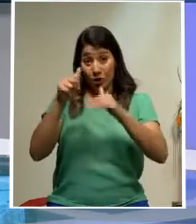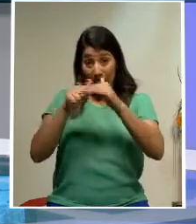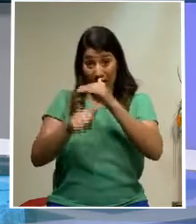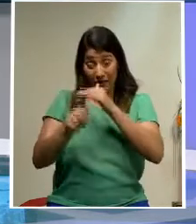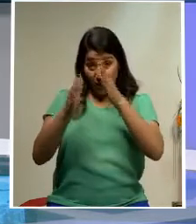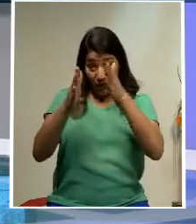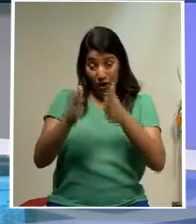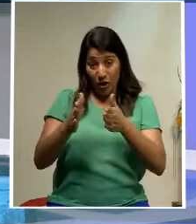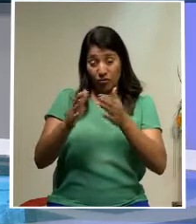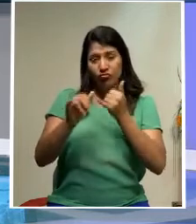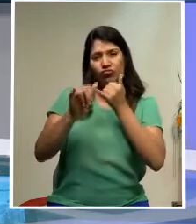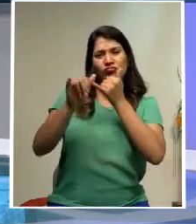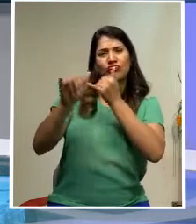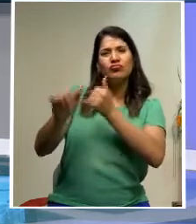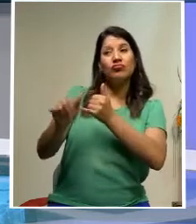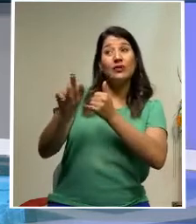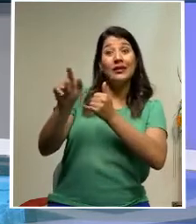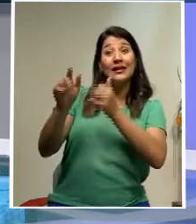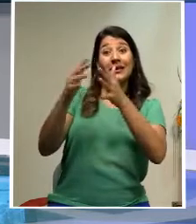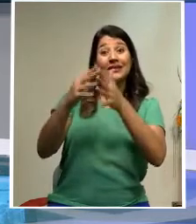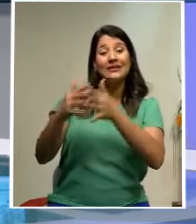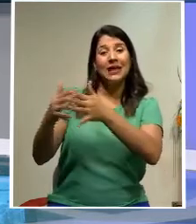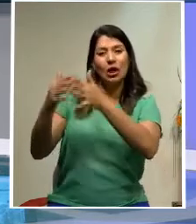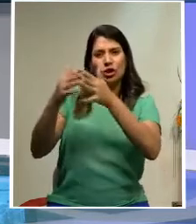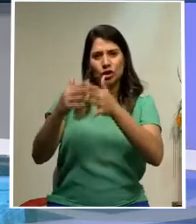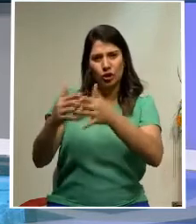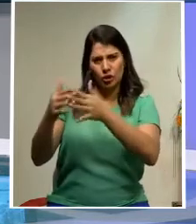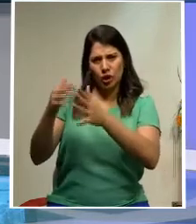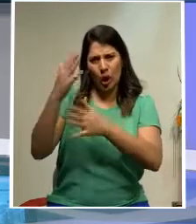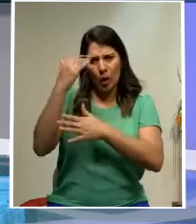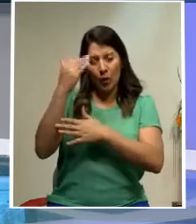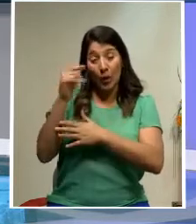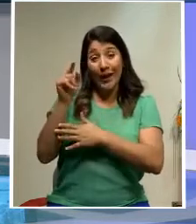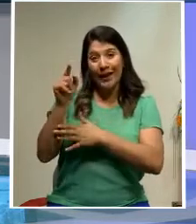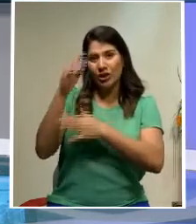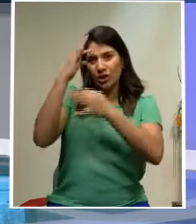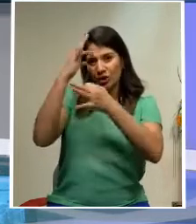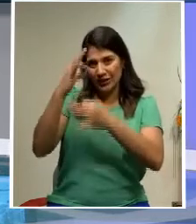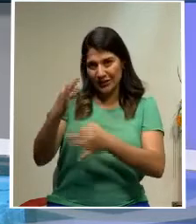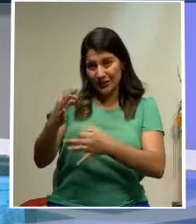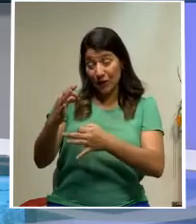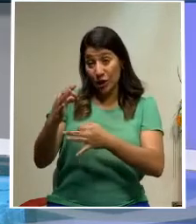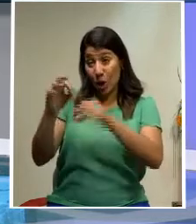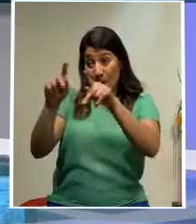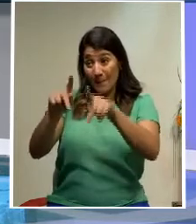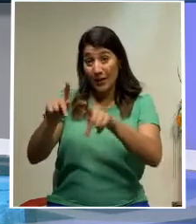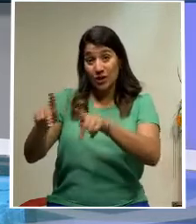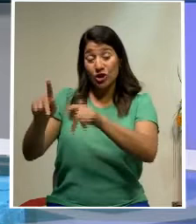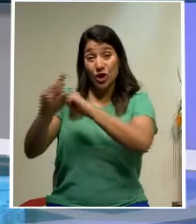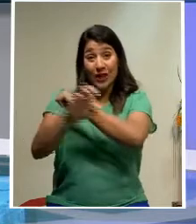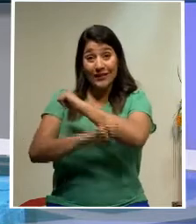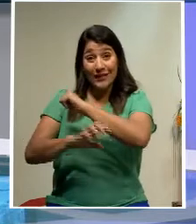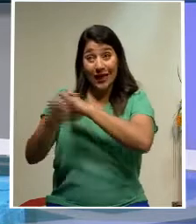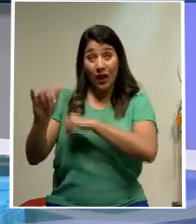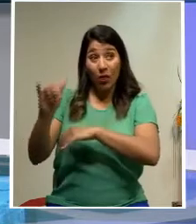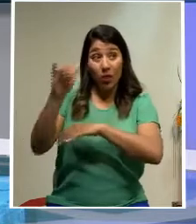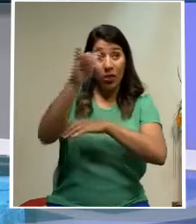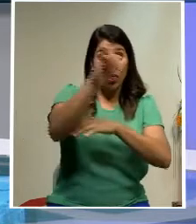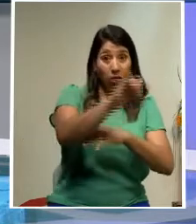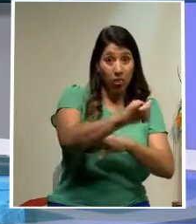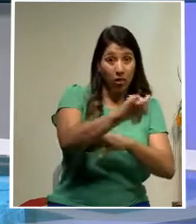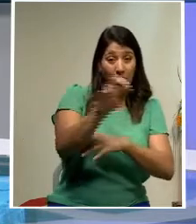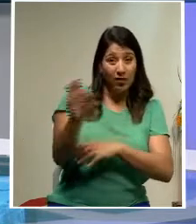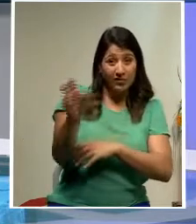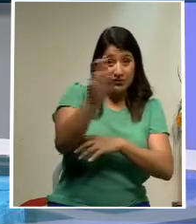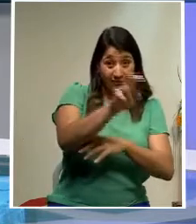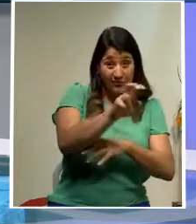ACNUR, denunció la decisión del Gobierno de Estados Unidos de trasladar vía aérea al sur de México a personas